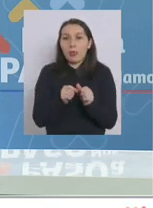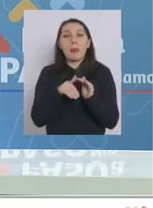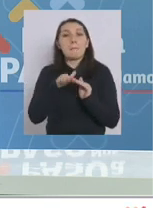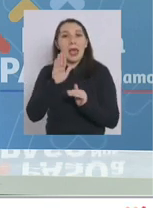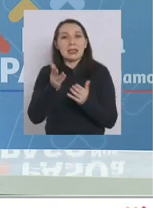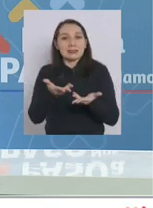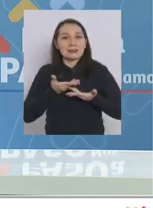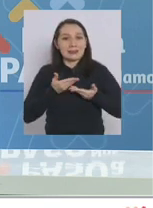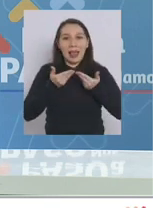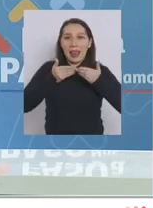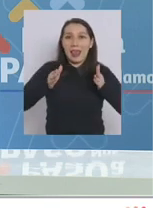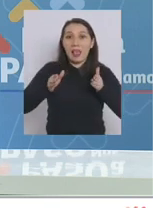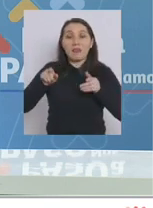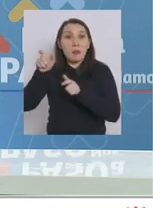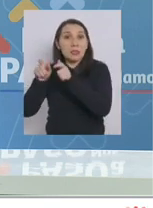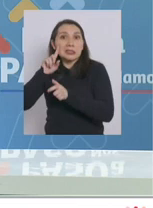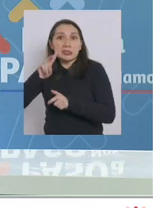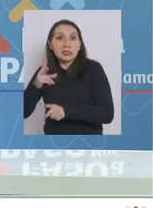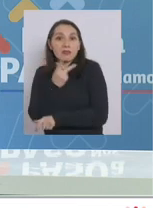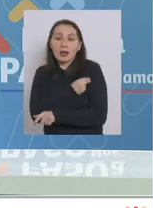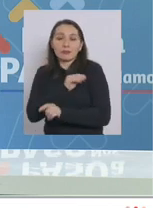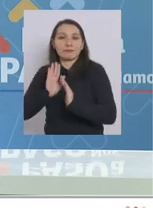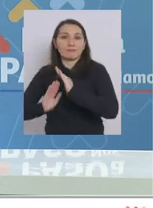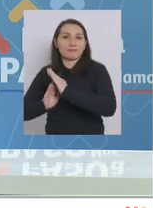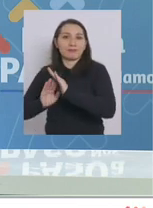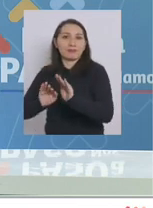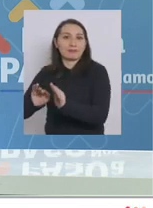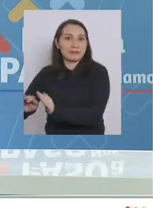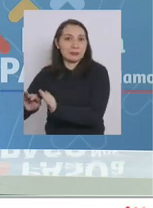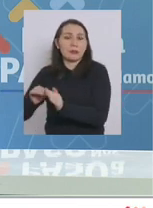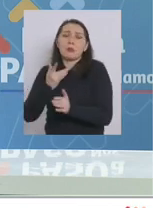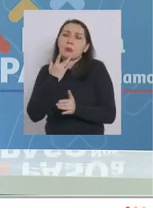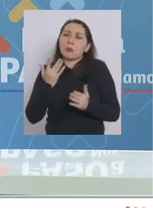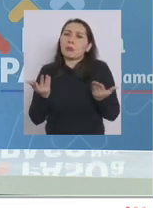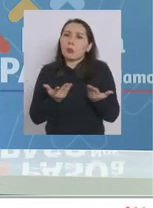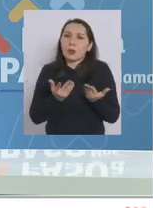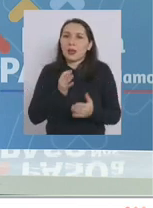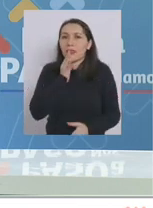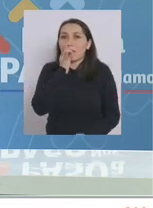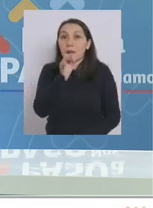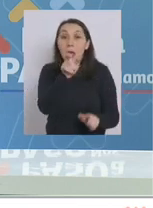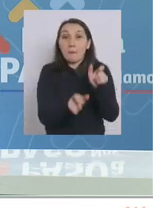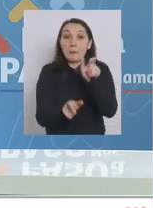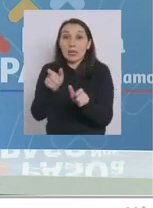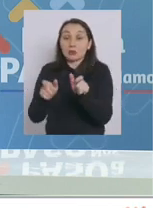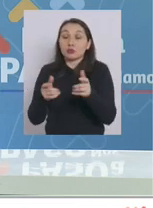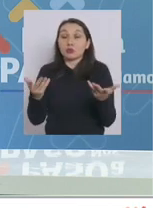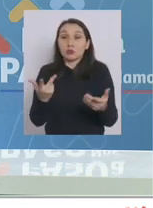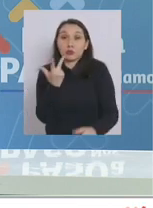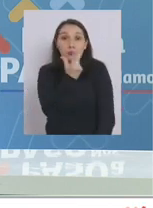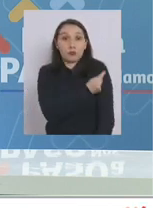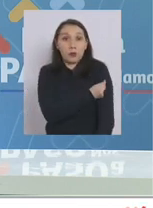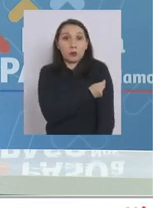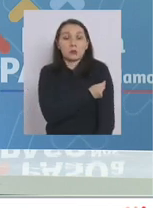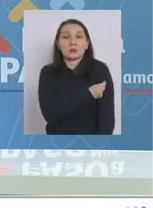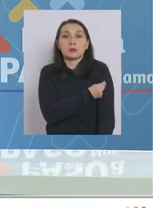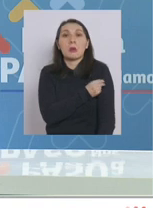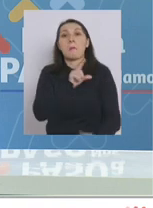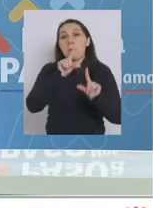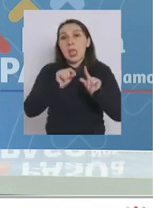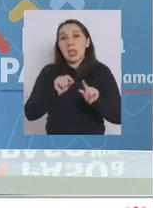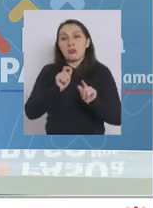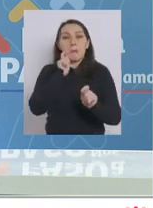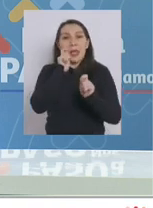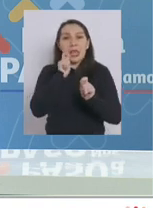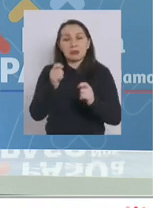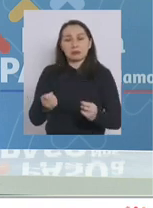tener mayores libertades que las personas no vacunadas primero que nada porque como dijimos recién estas personas tienen menor riesgo